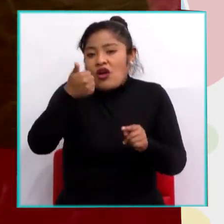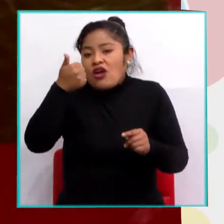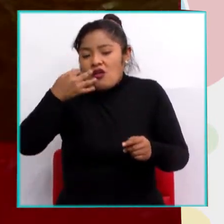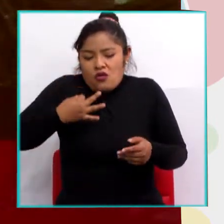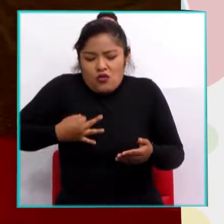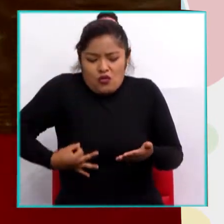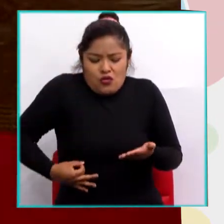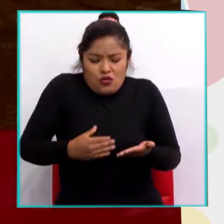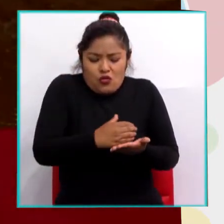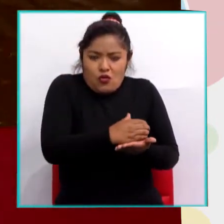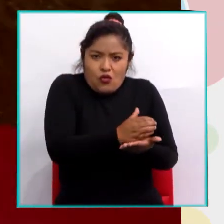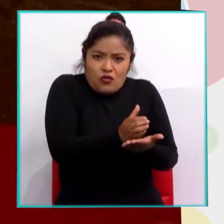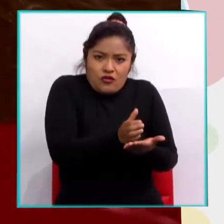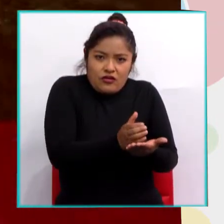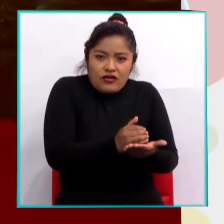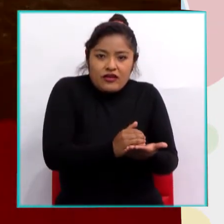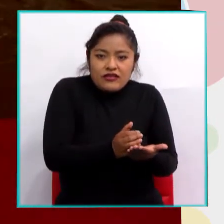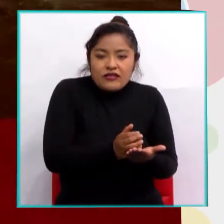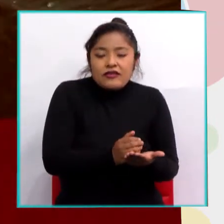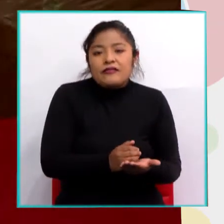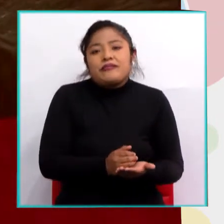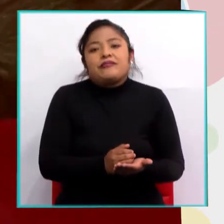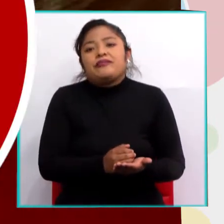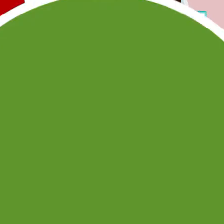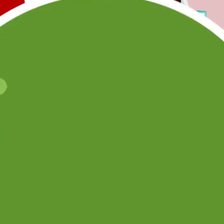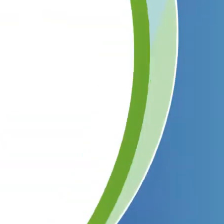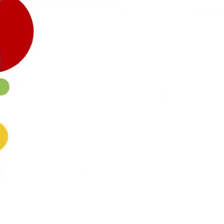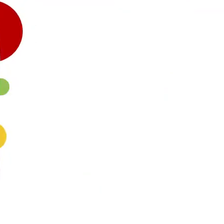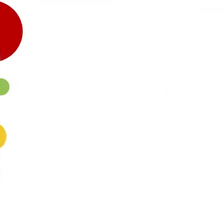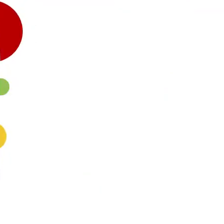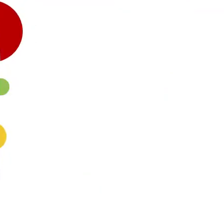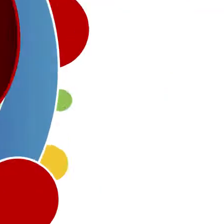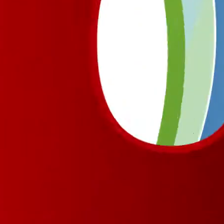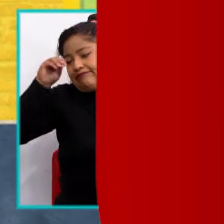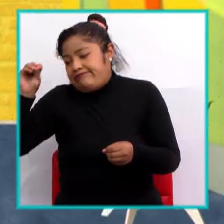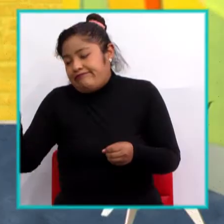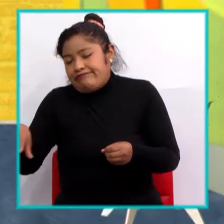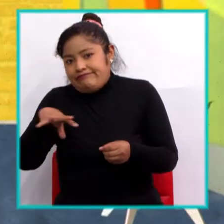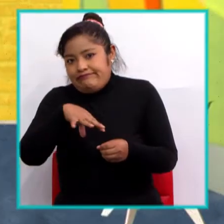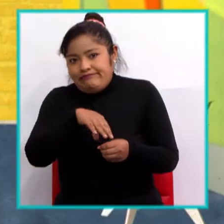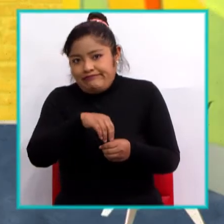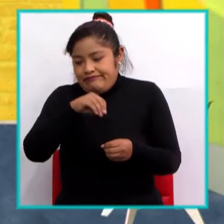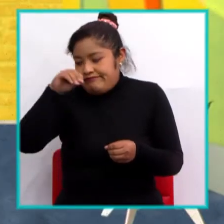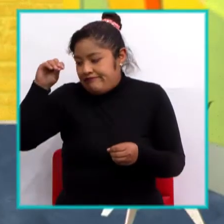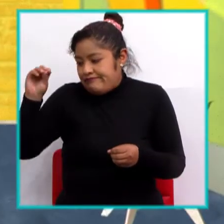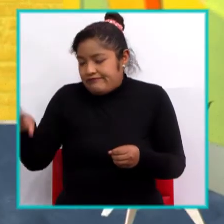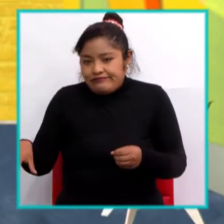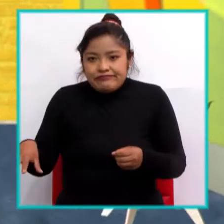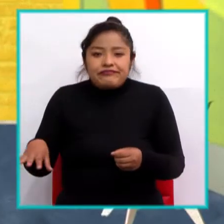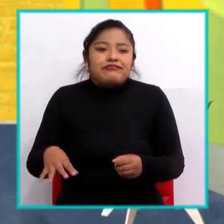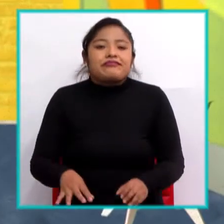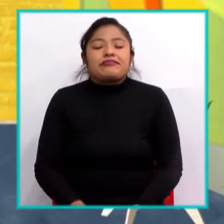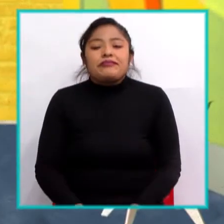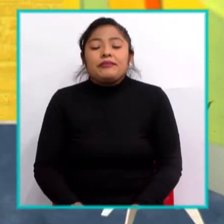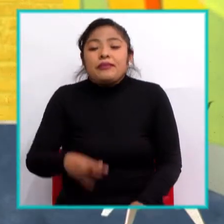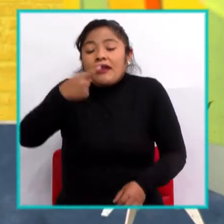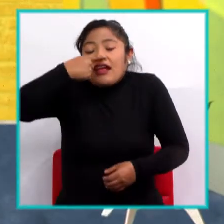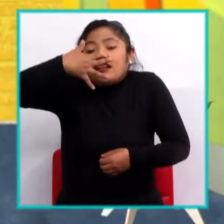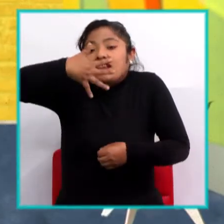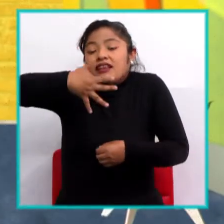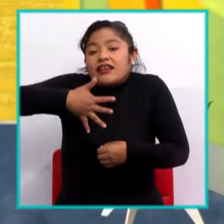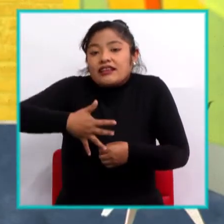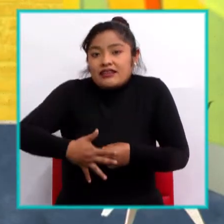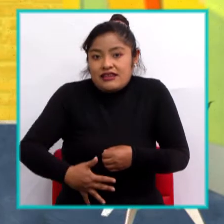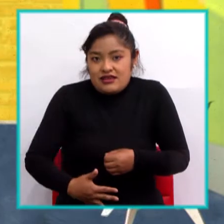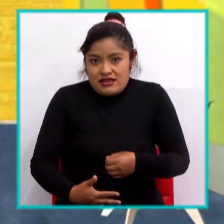expulsando o excretando los productos de desecho. La sangre va a estar compuesto por agua